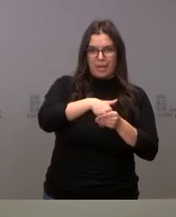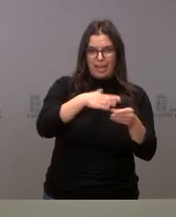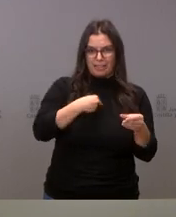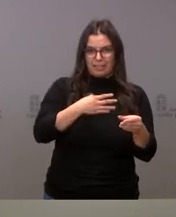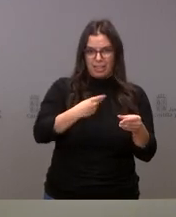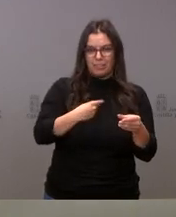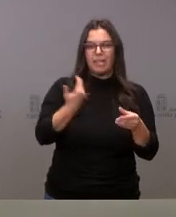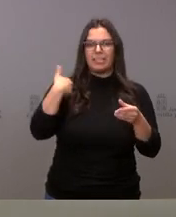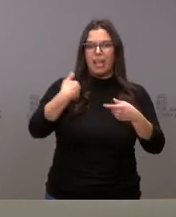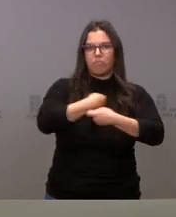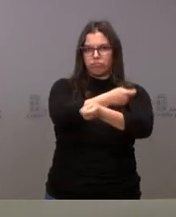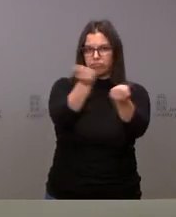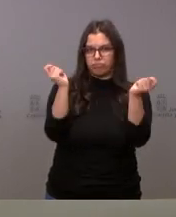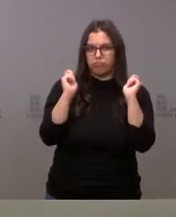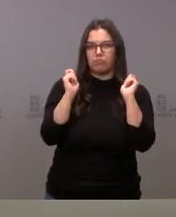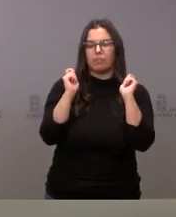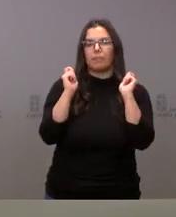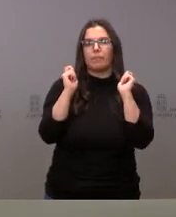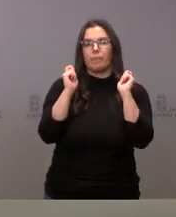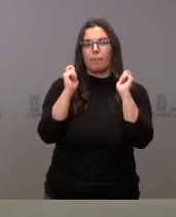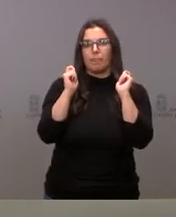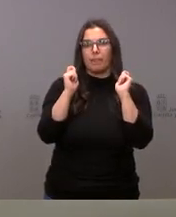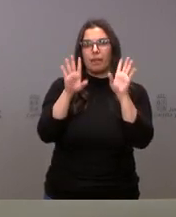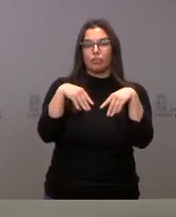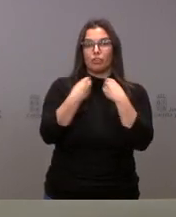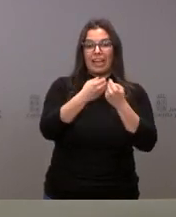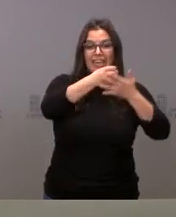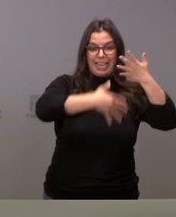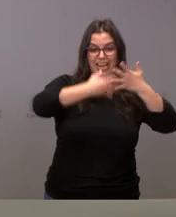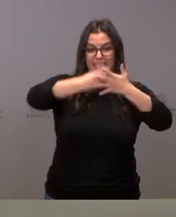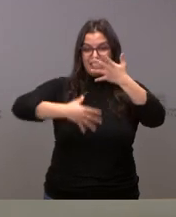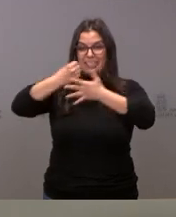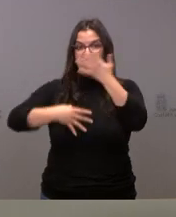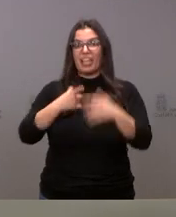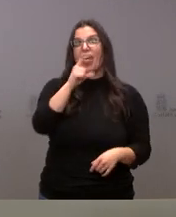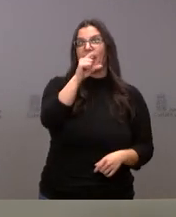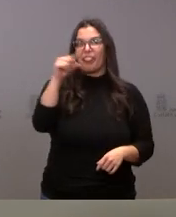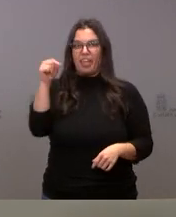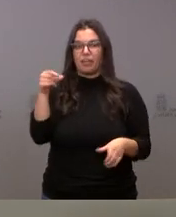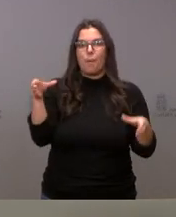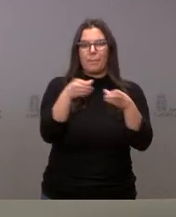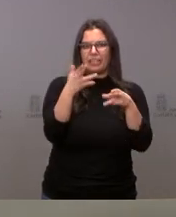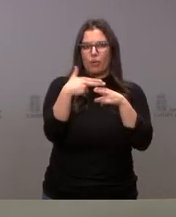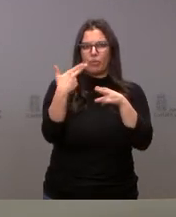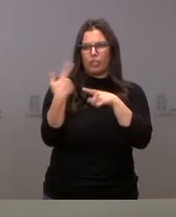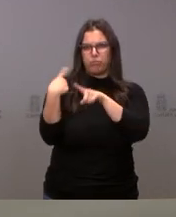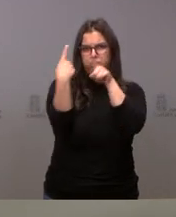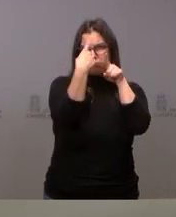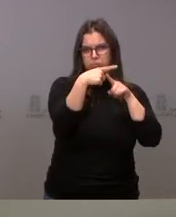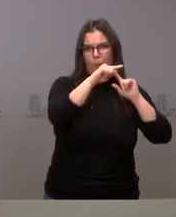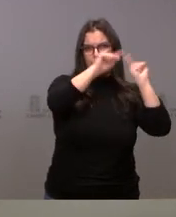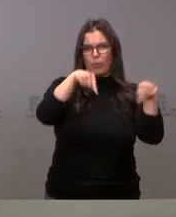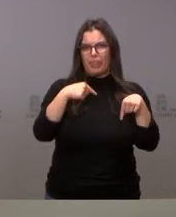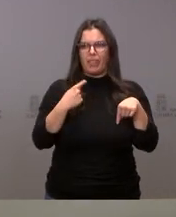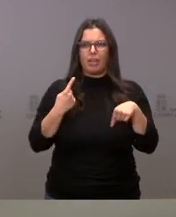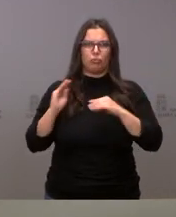sido distribuidas y que corresponden a 100 listas en los distintos partidos en cada provincia. Indicar